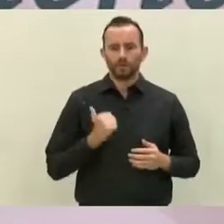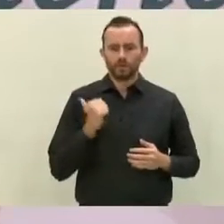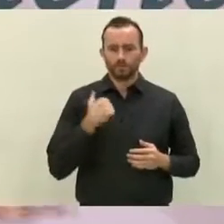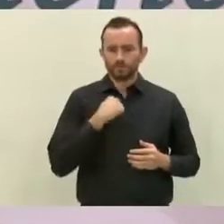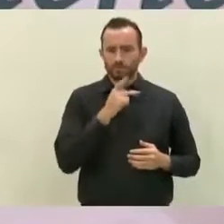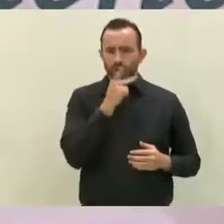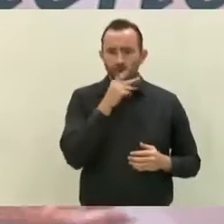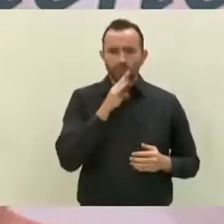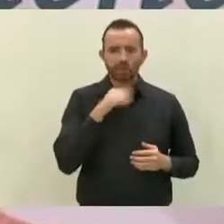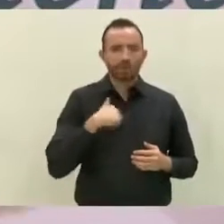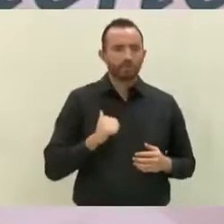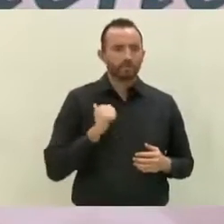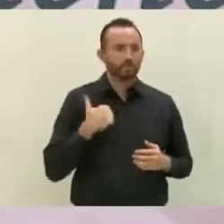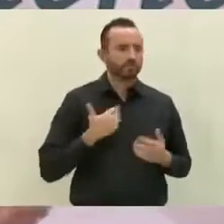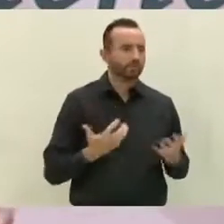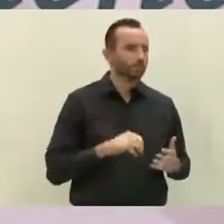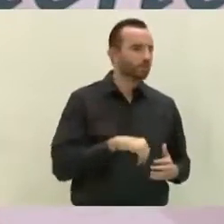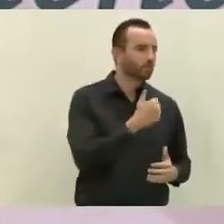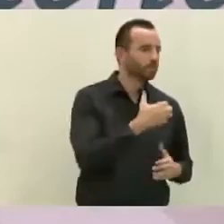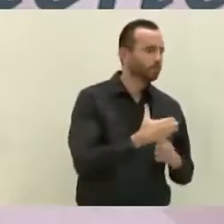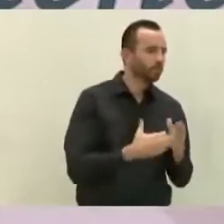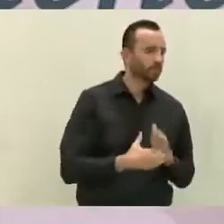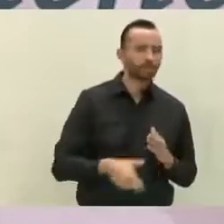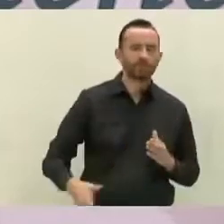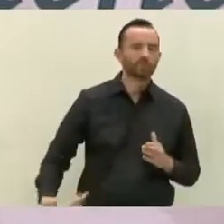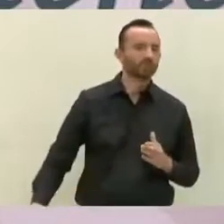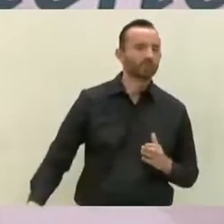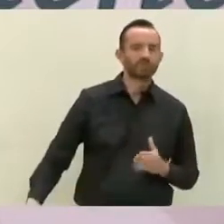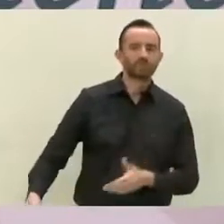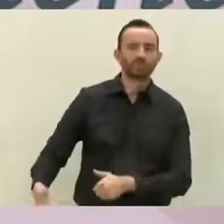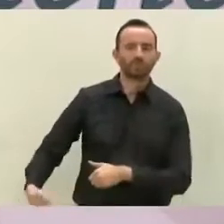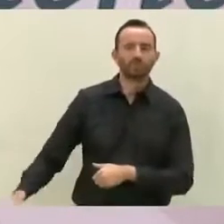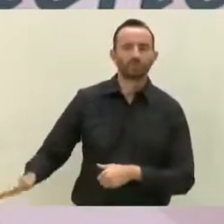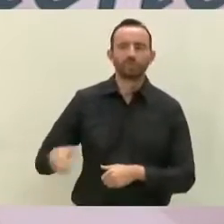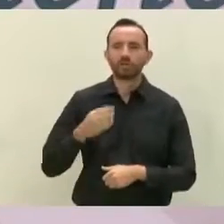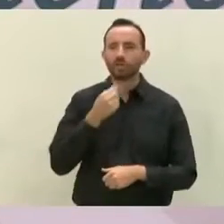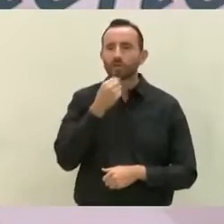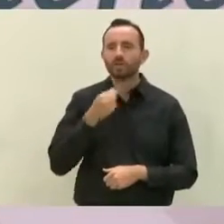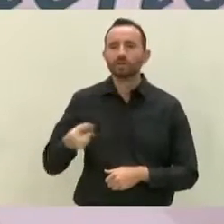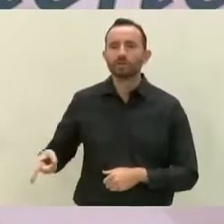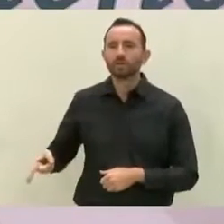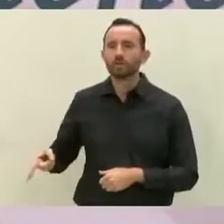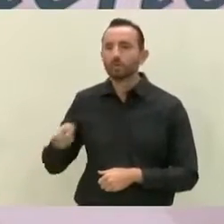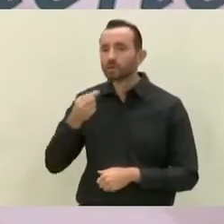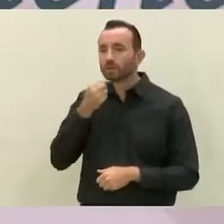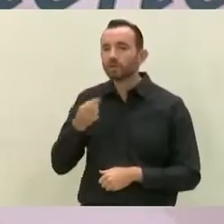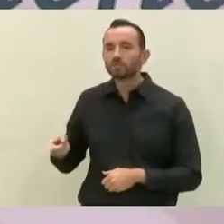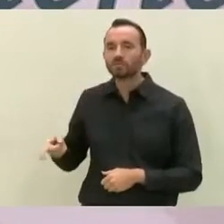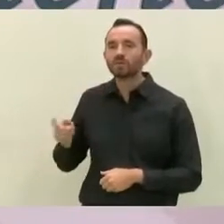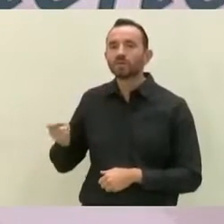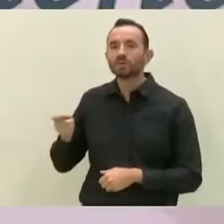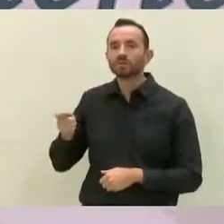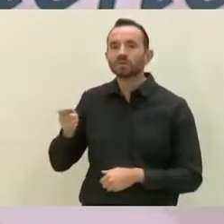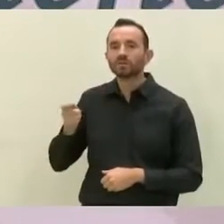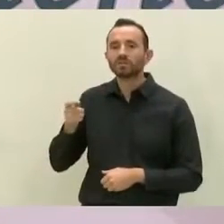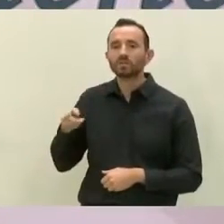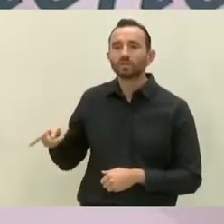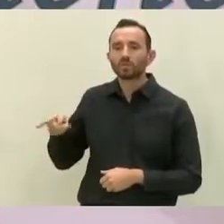Y qué cosa está viendo el niño, qué está escuchando, cómo lo estamos formando